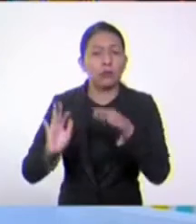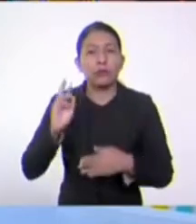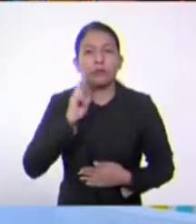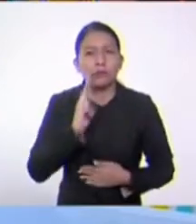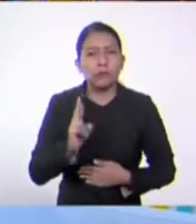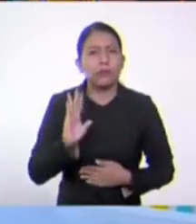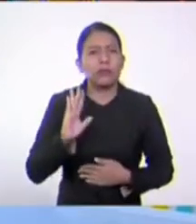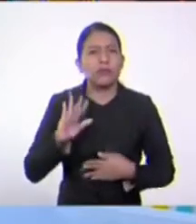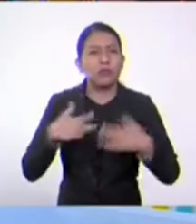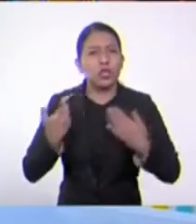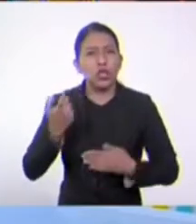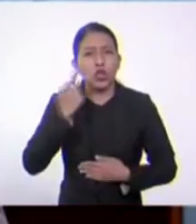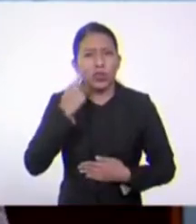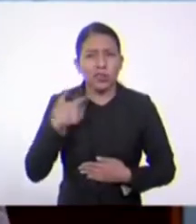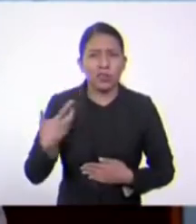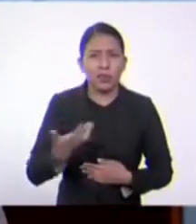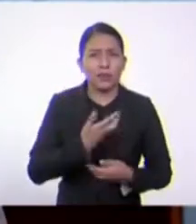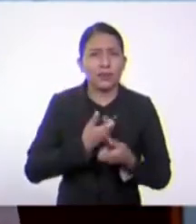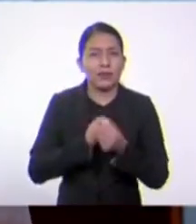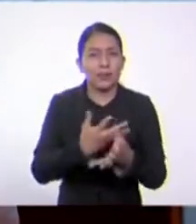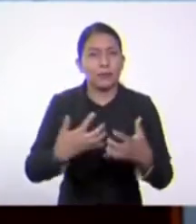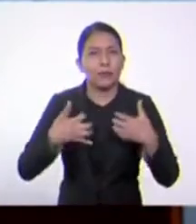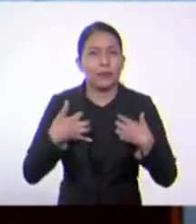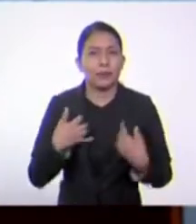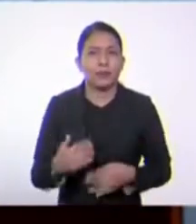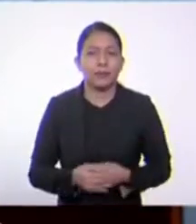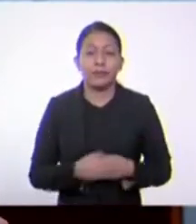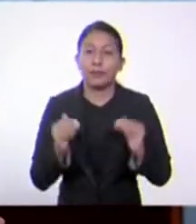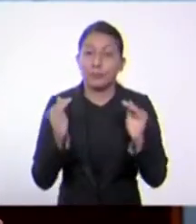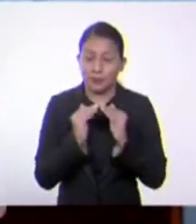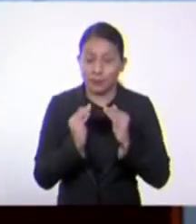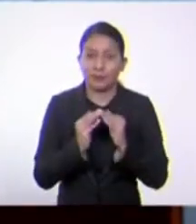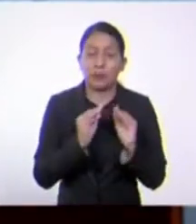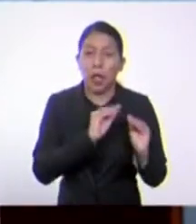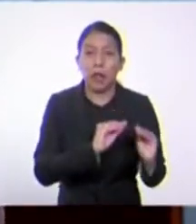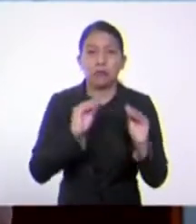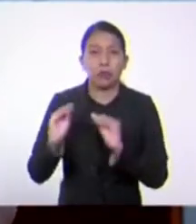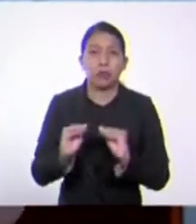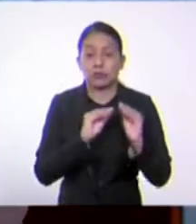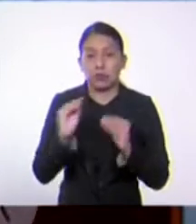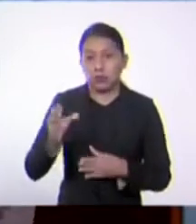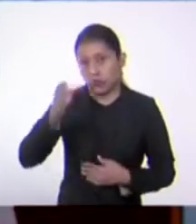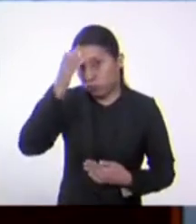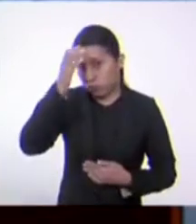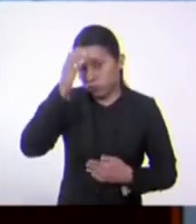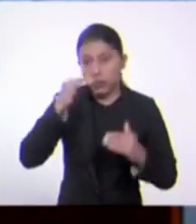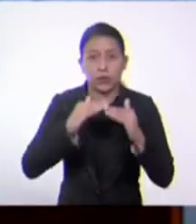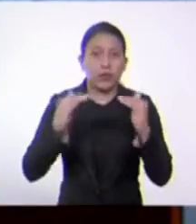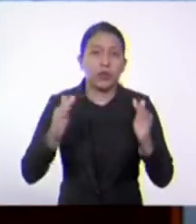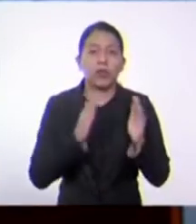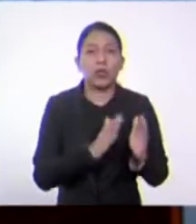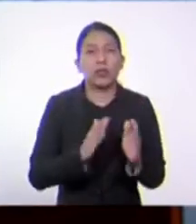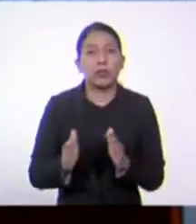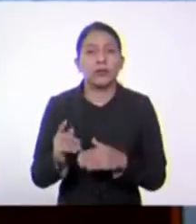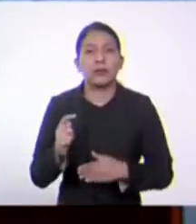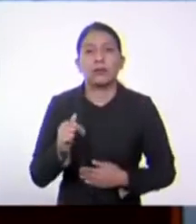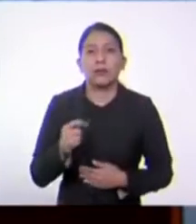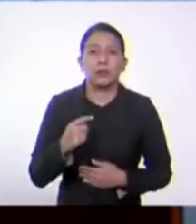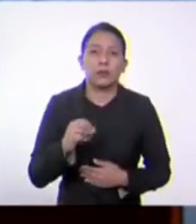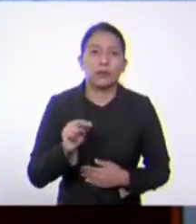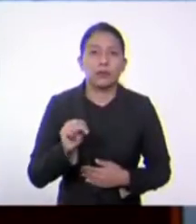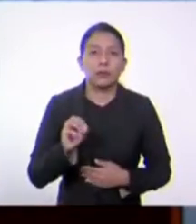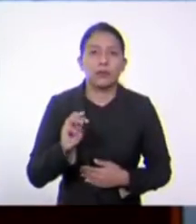pregunta de dónde venimos. También hay muchas aplicaciones al conocer los niveles de organización taxonómicos.